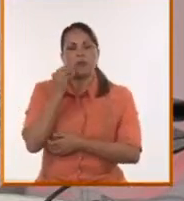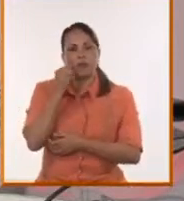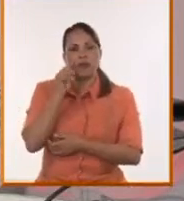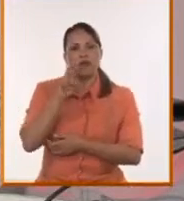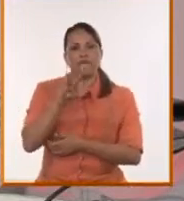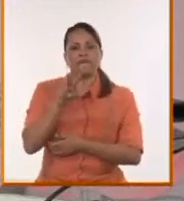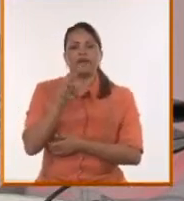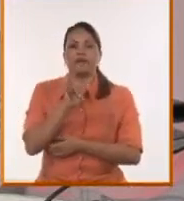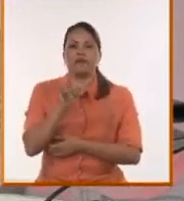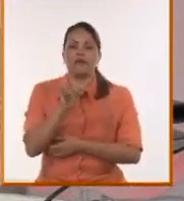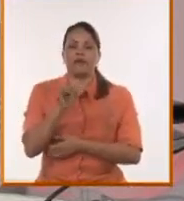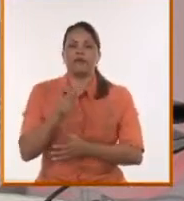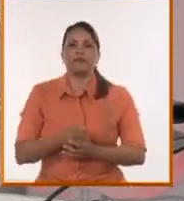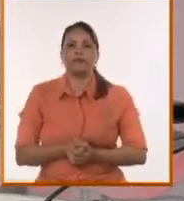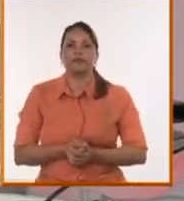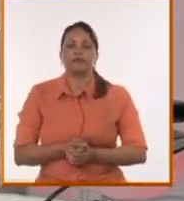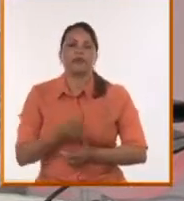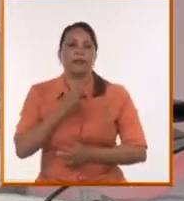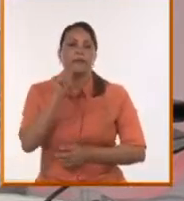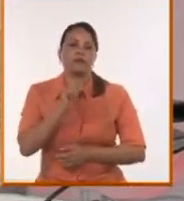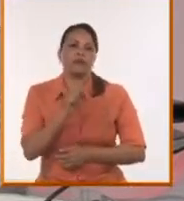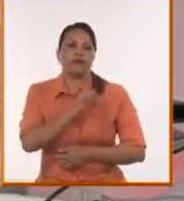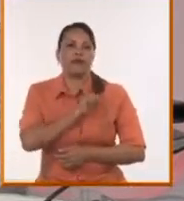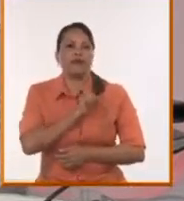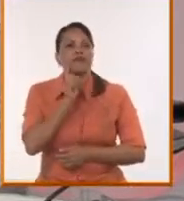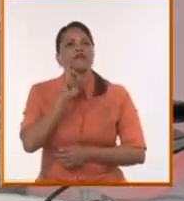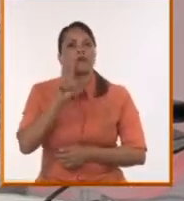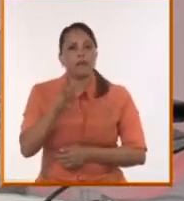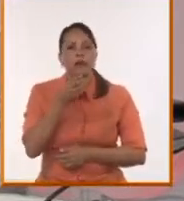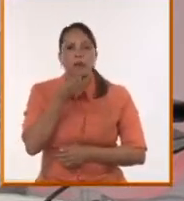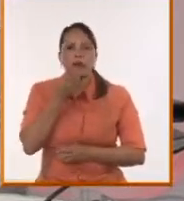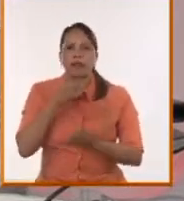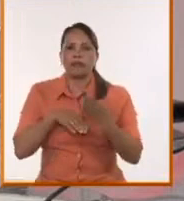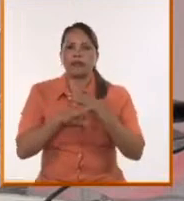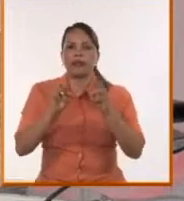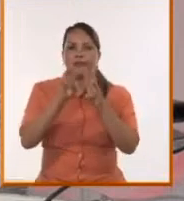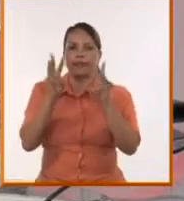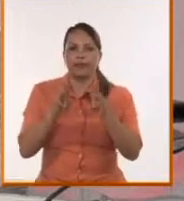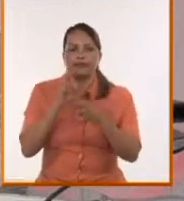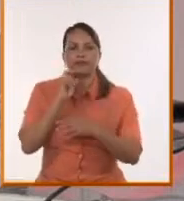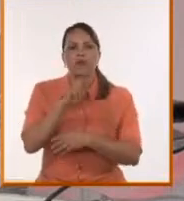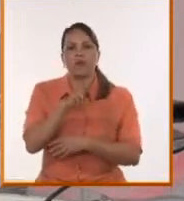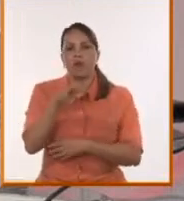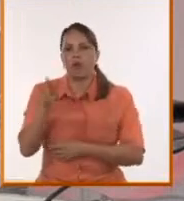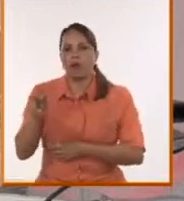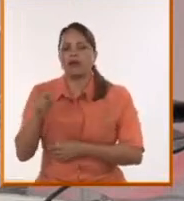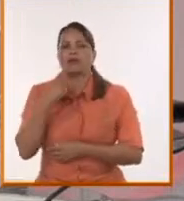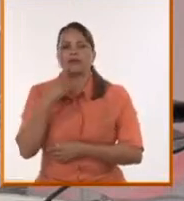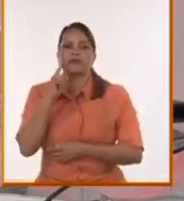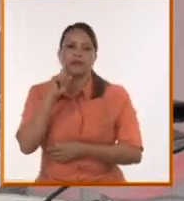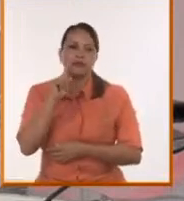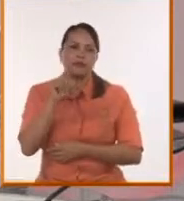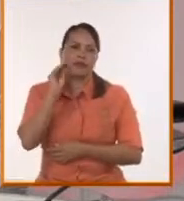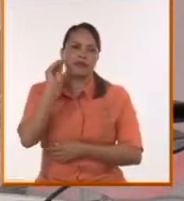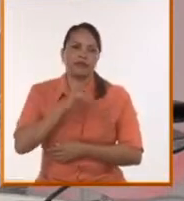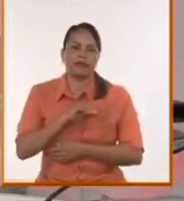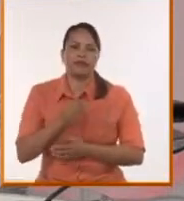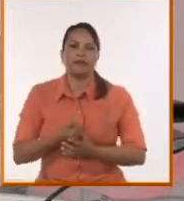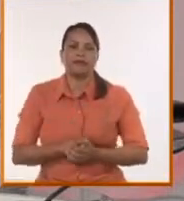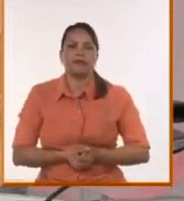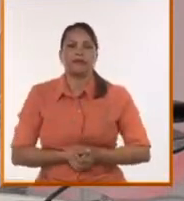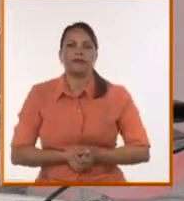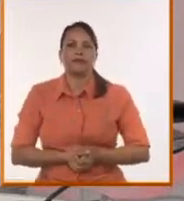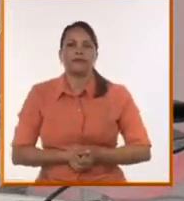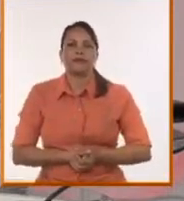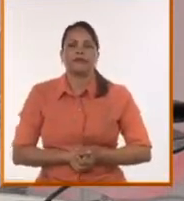cubadebate para quien pueda, pues, seguir estos acontecimientos también a través de las redes. Y será,